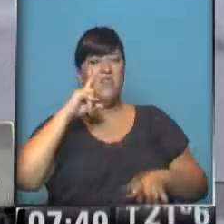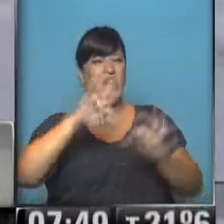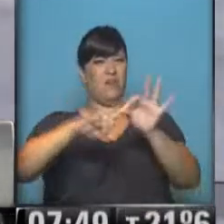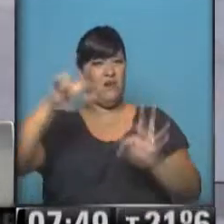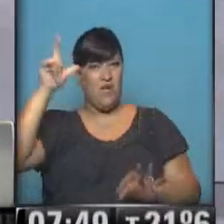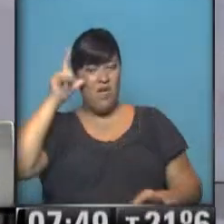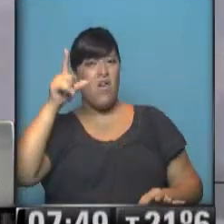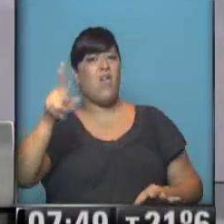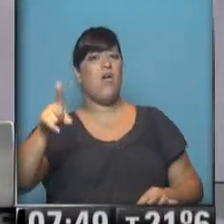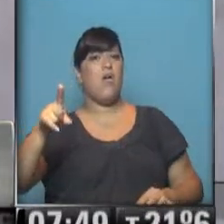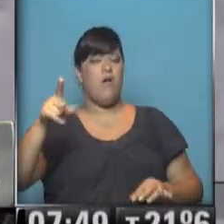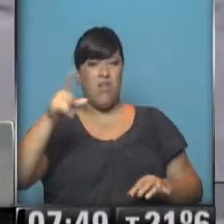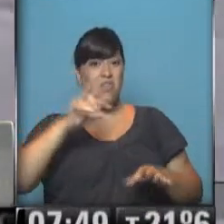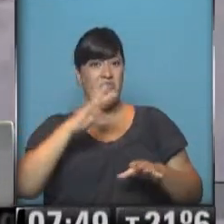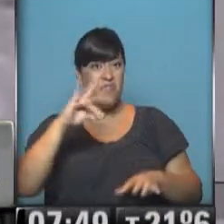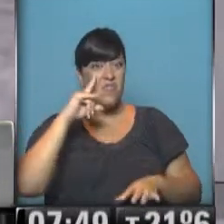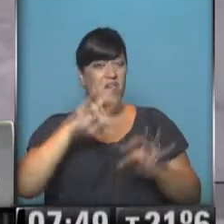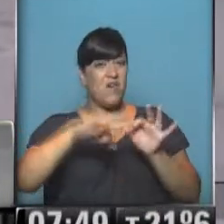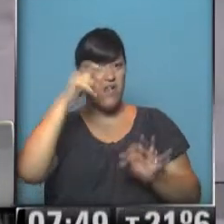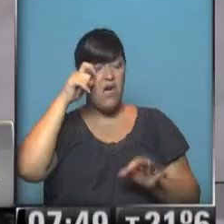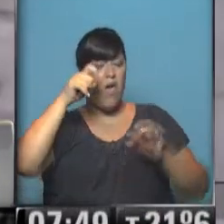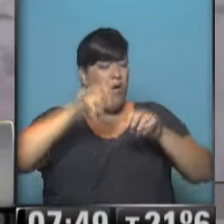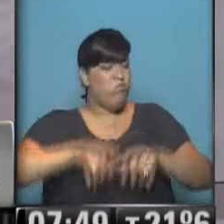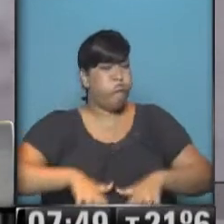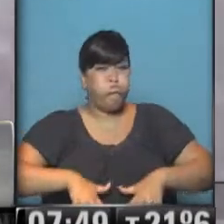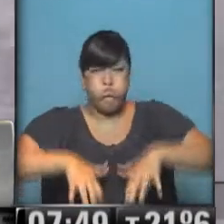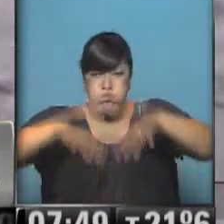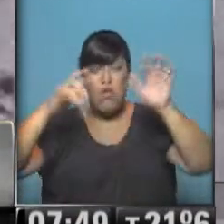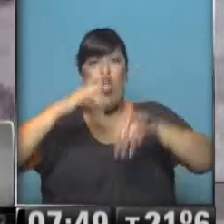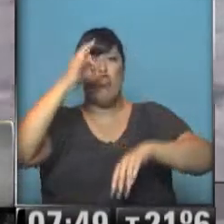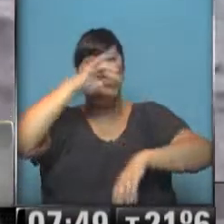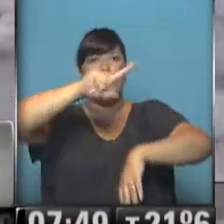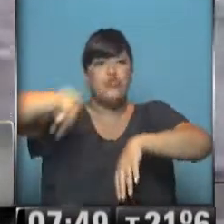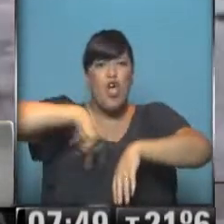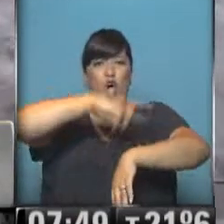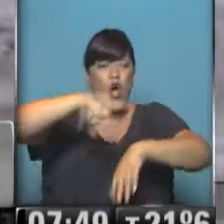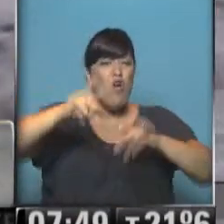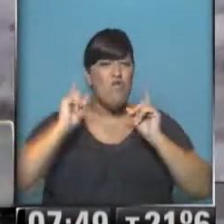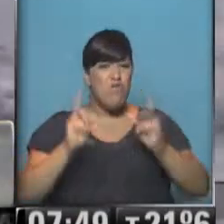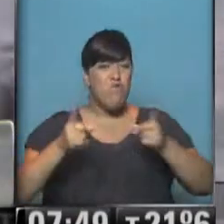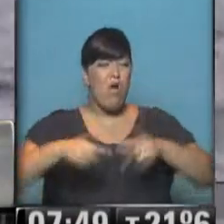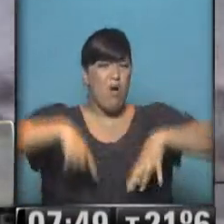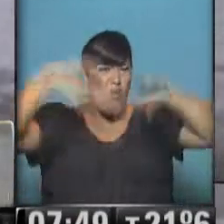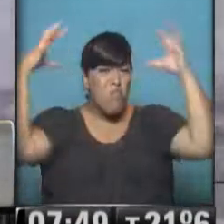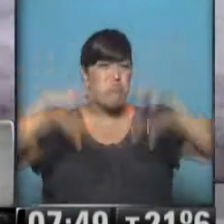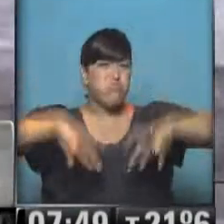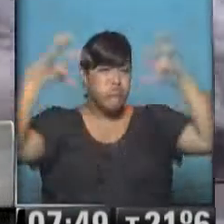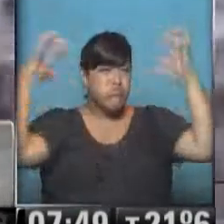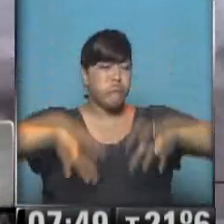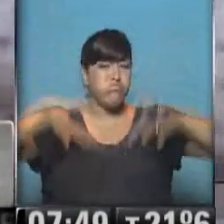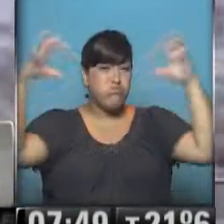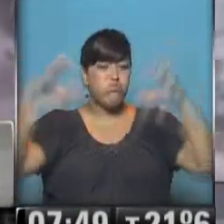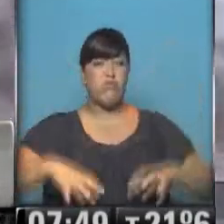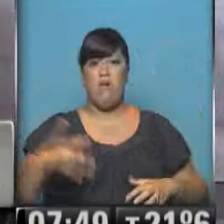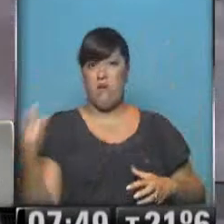y ha rebalsado el dique y estuvo lloviendo casi 12 horas seguidas, más de 250 milímetros y no hay forma, nunca